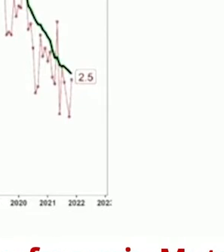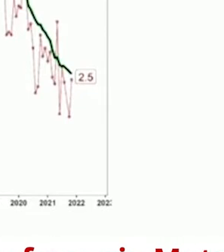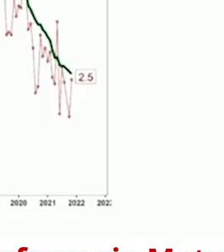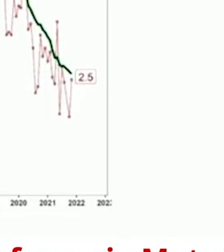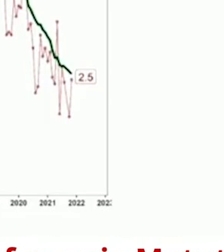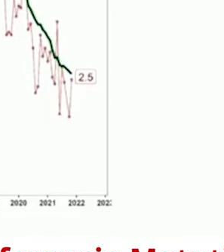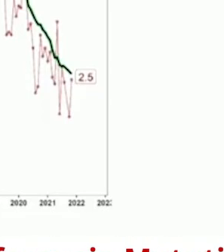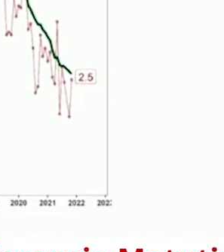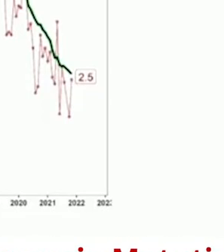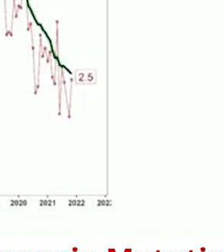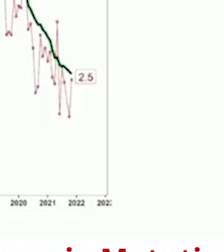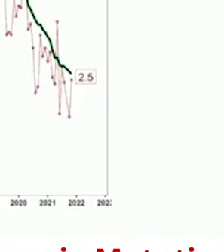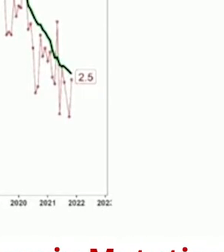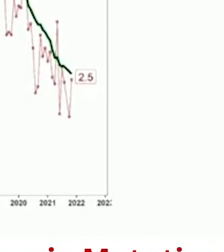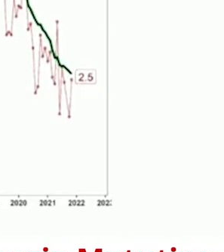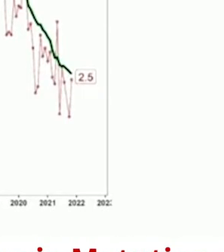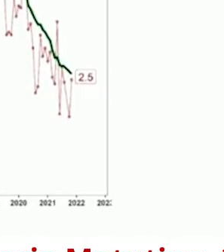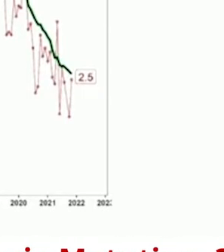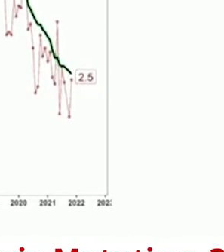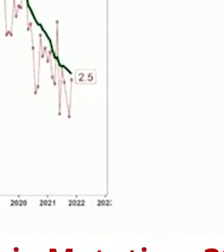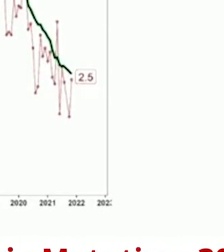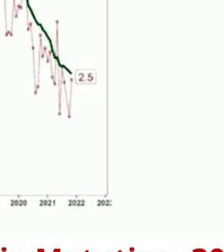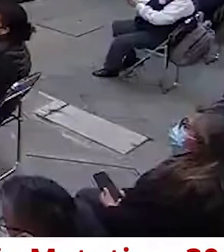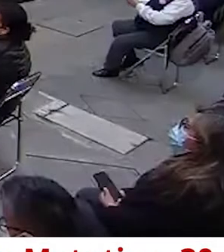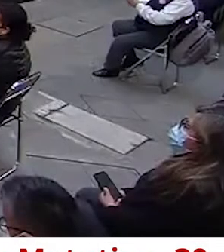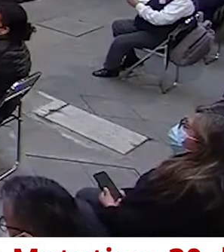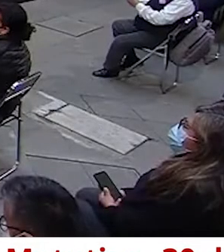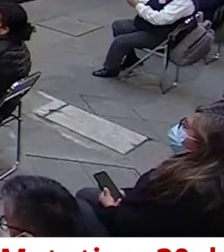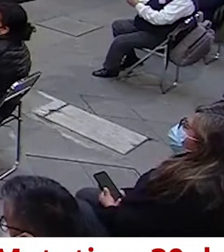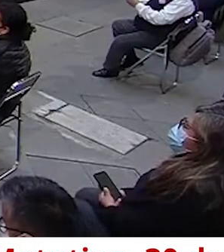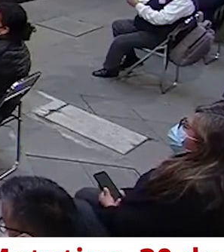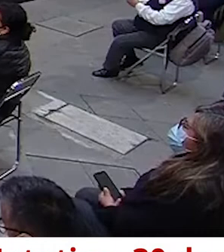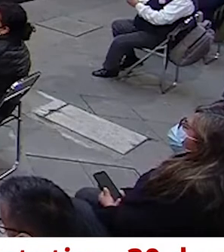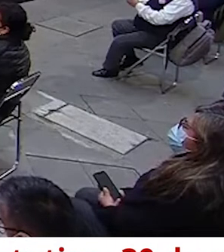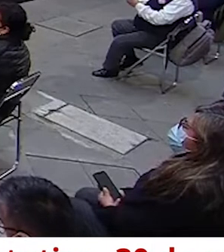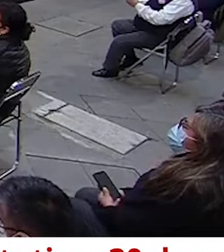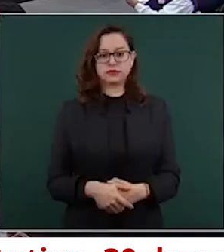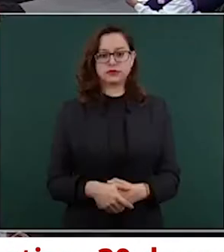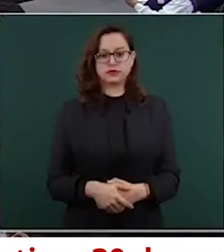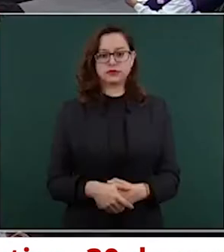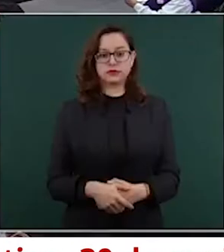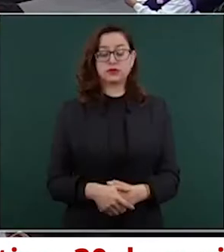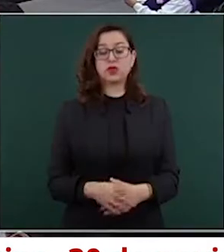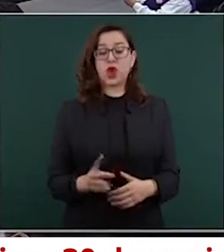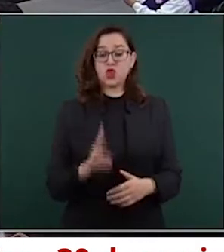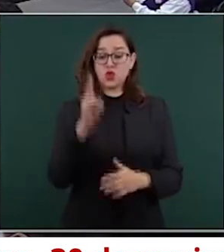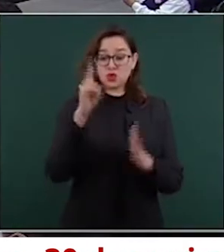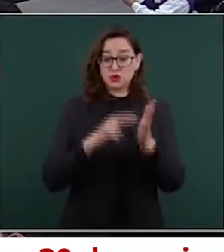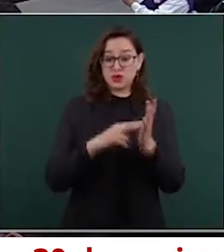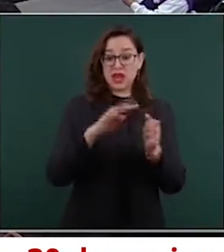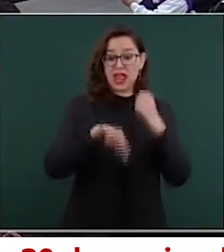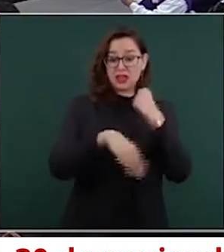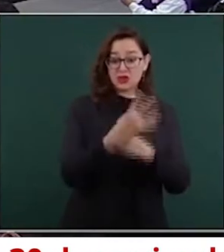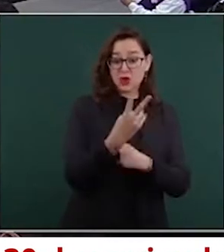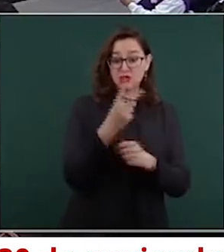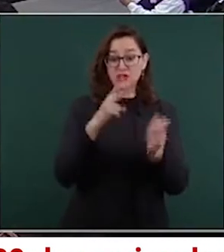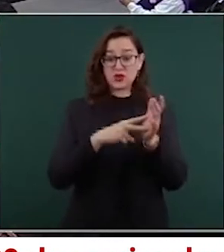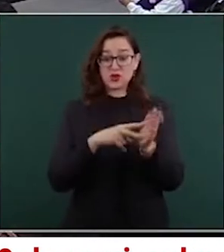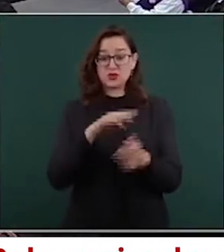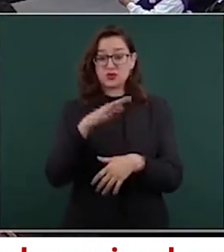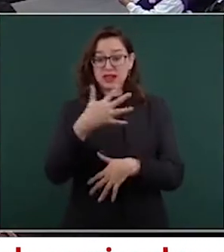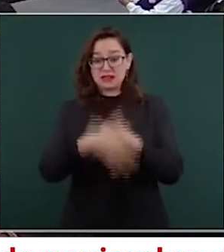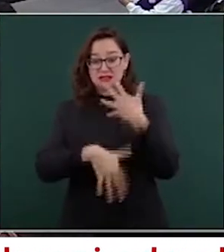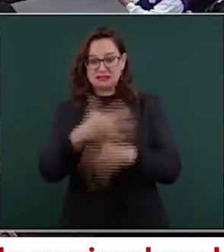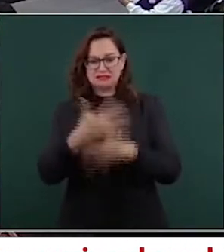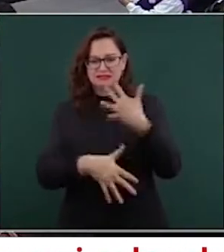y después a partir del dos mil catorce, quince, comienza un incremento muy importante